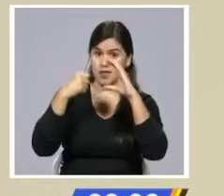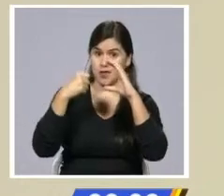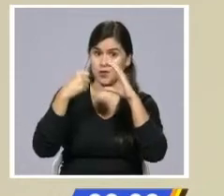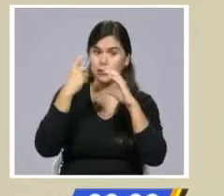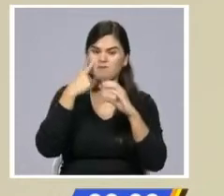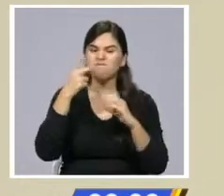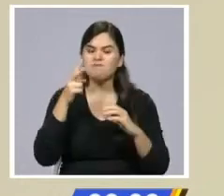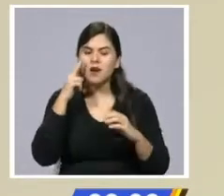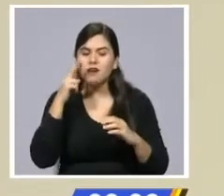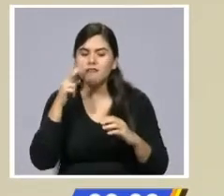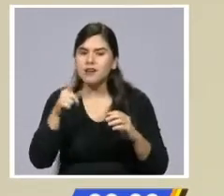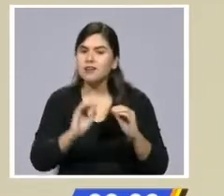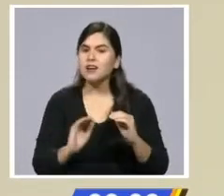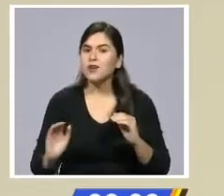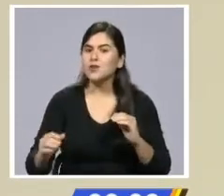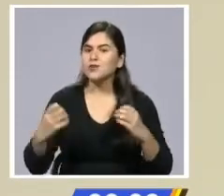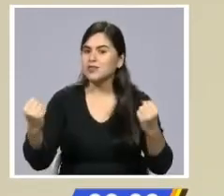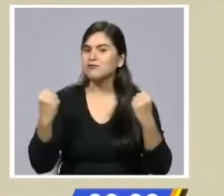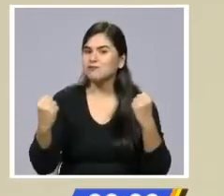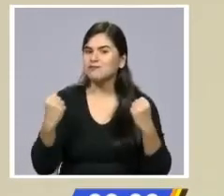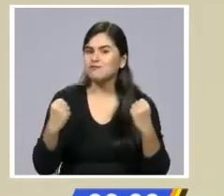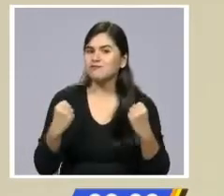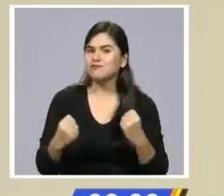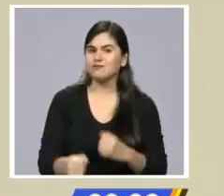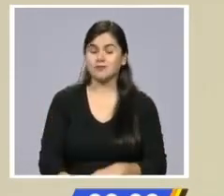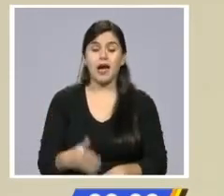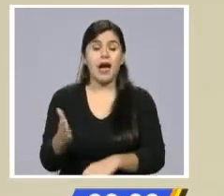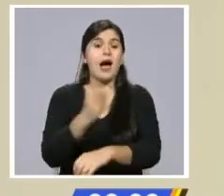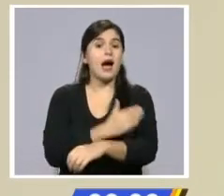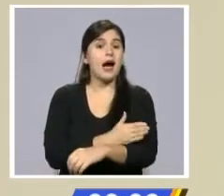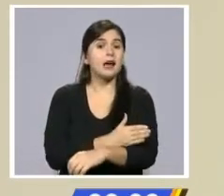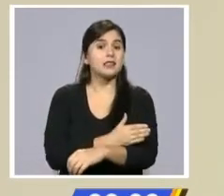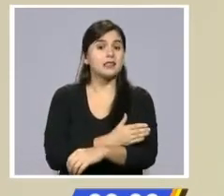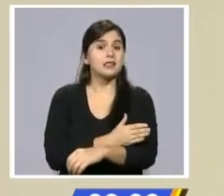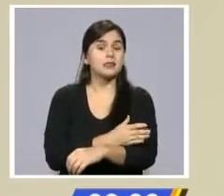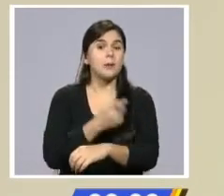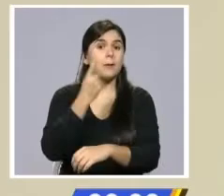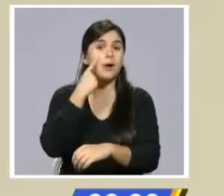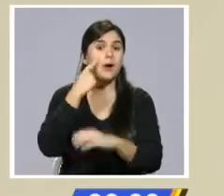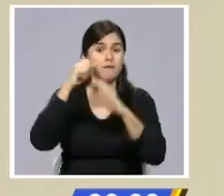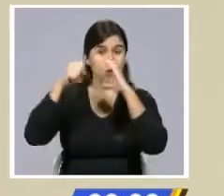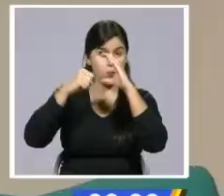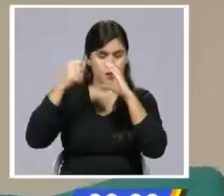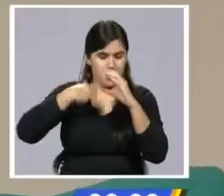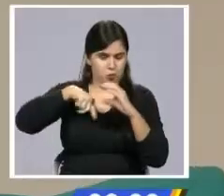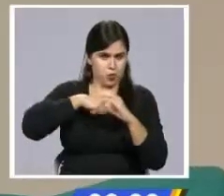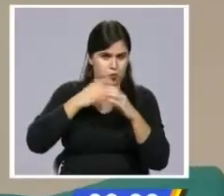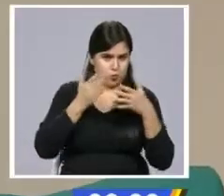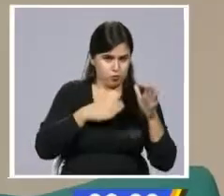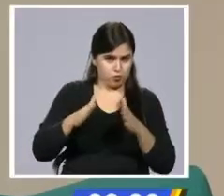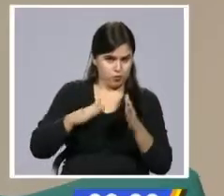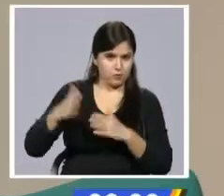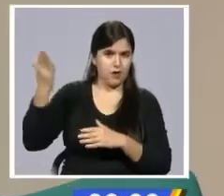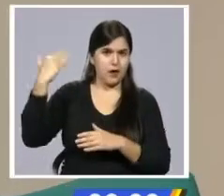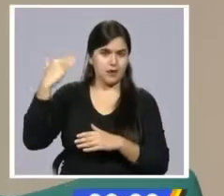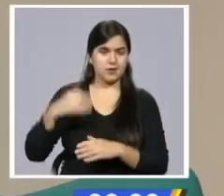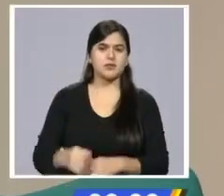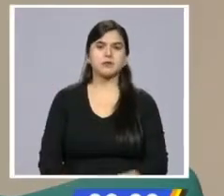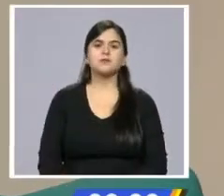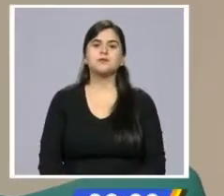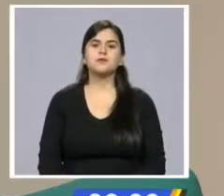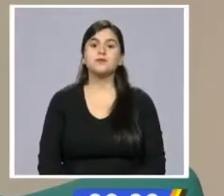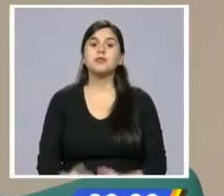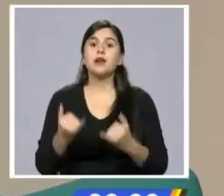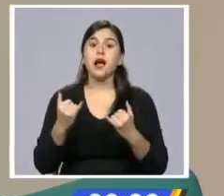Antes, Lupita, vamos a ver un video que tenemos preparado. Vamos a la cápsula artística.